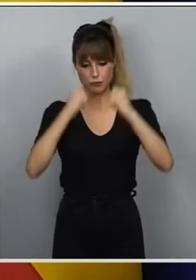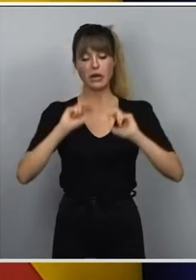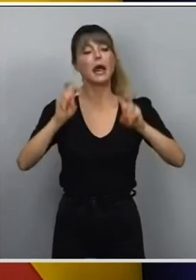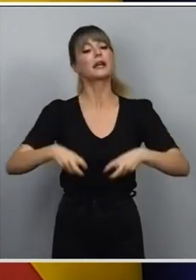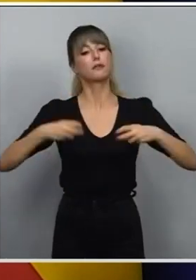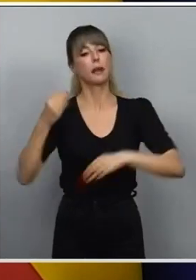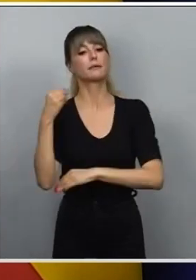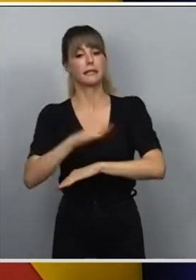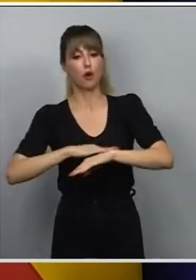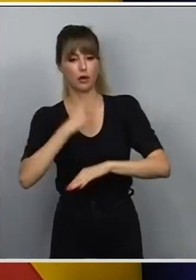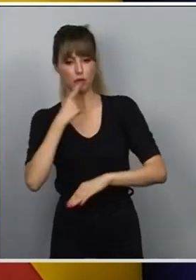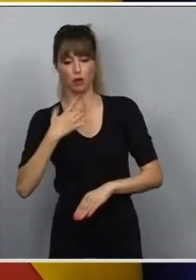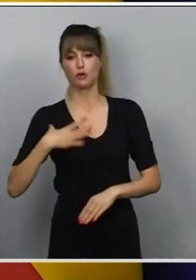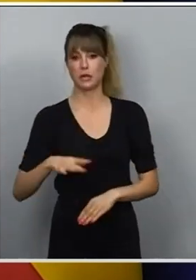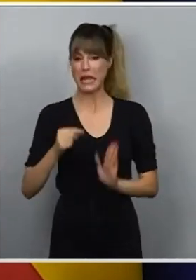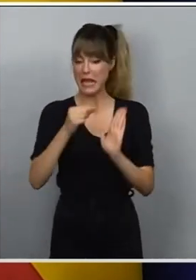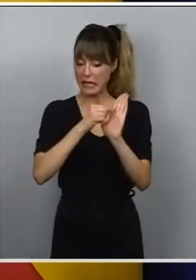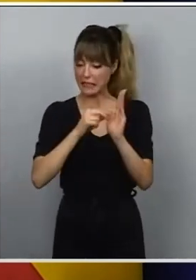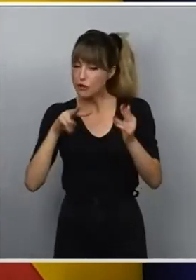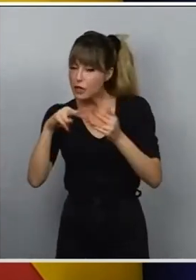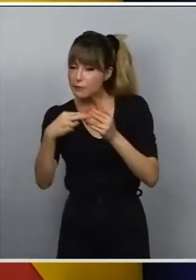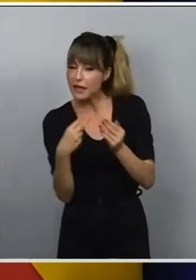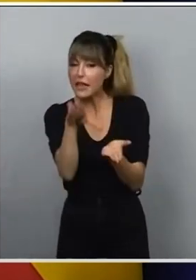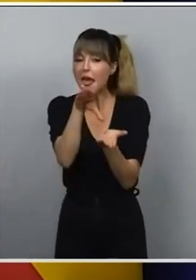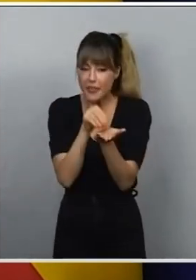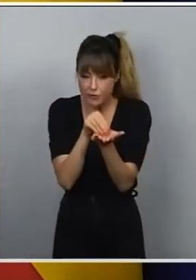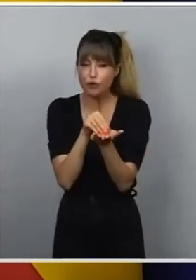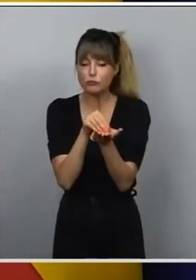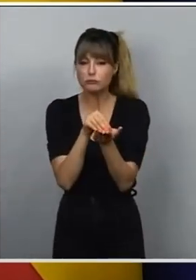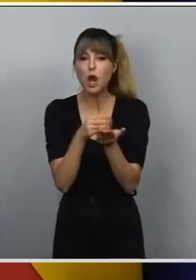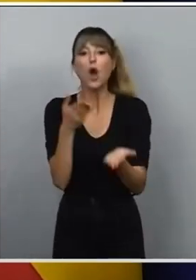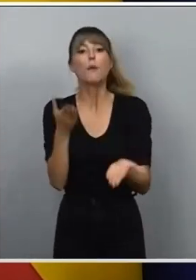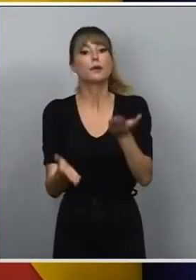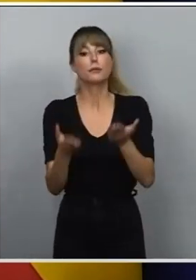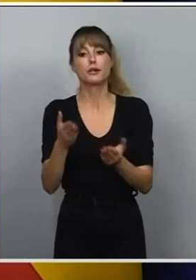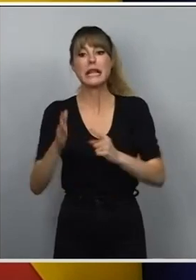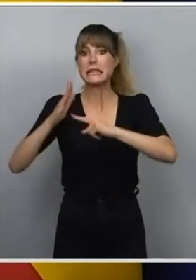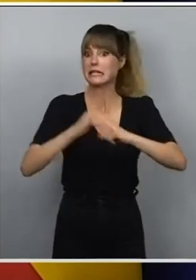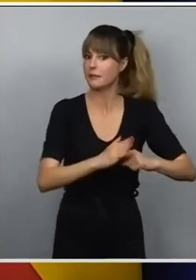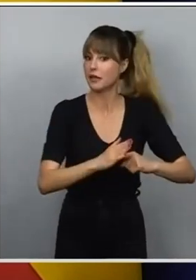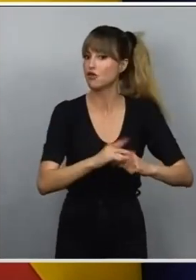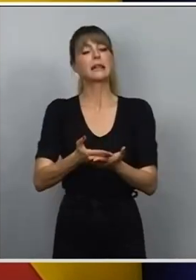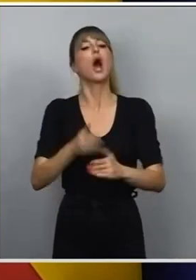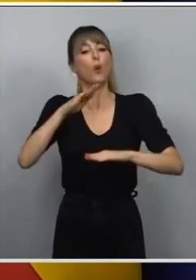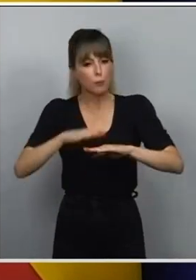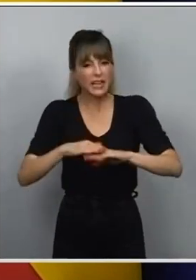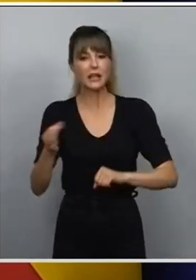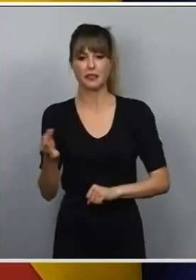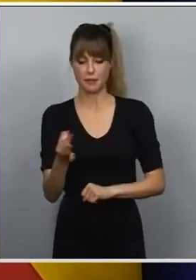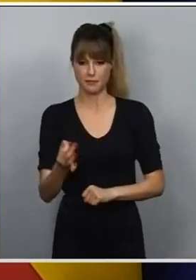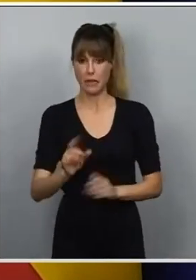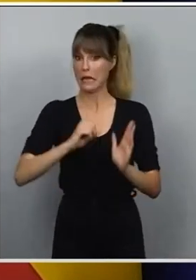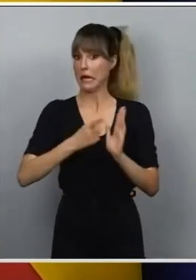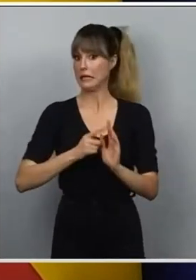como ya anunció el presidente del Gobierno, para introducir criterios de transparencia, proporcionalidad y no discriminación en su asignación. Vamos a